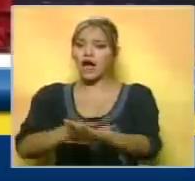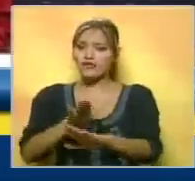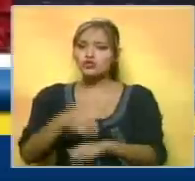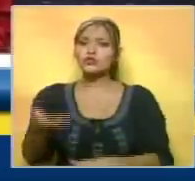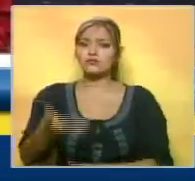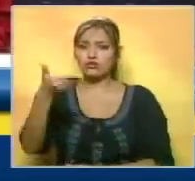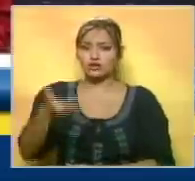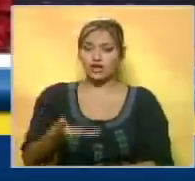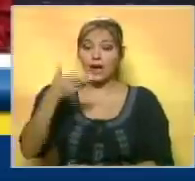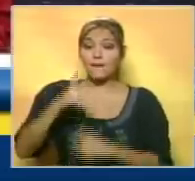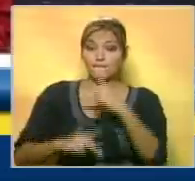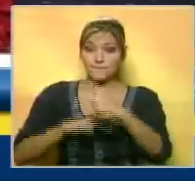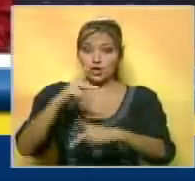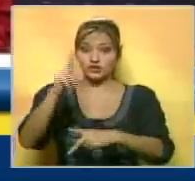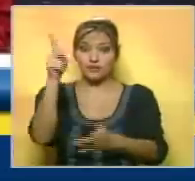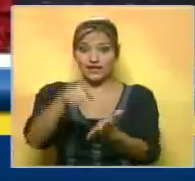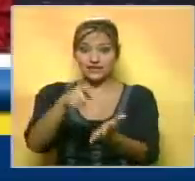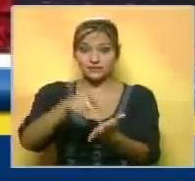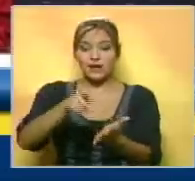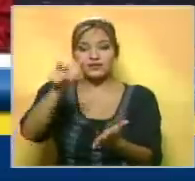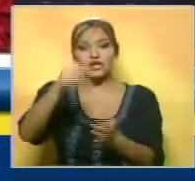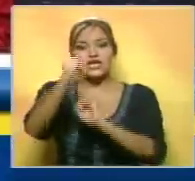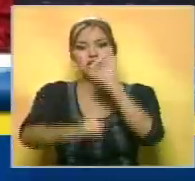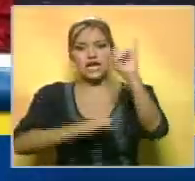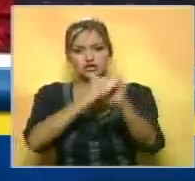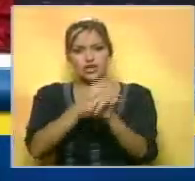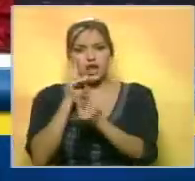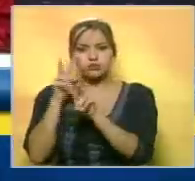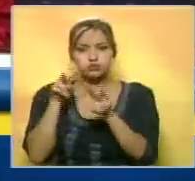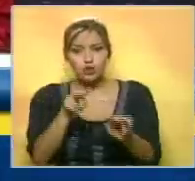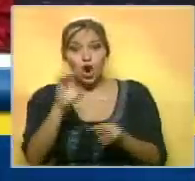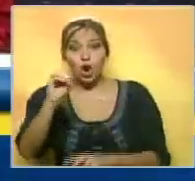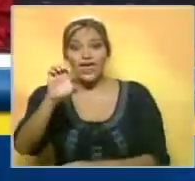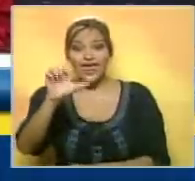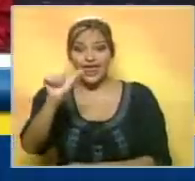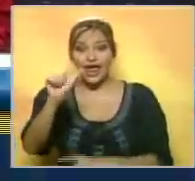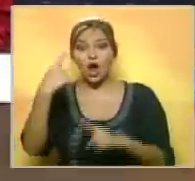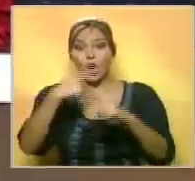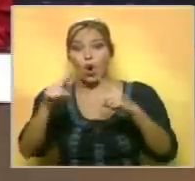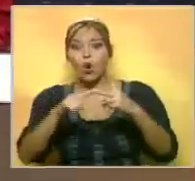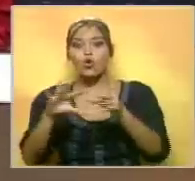importancia de que en el proceso participen observadores internacionales como la OEA o la Unión Europea.